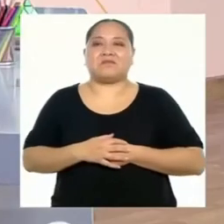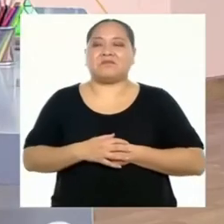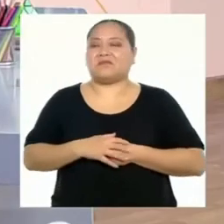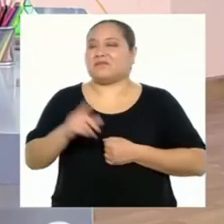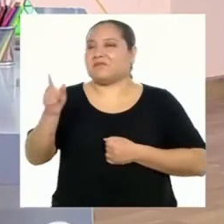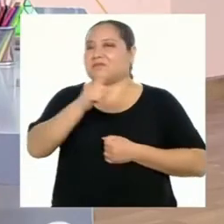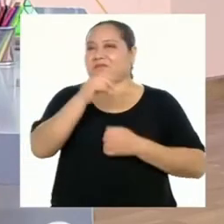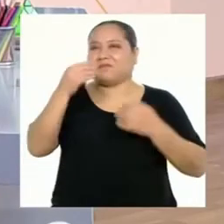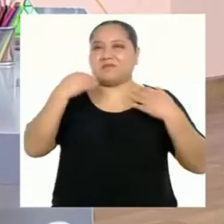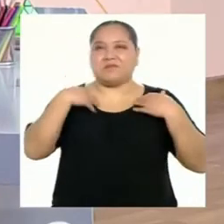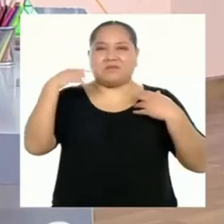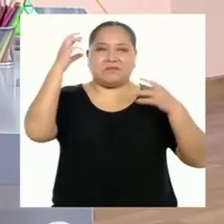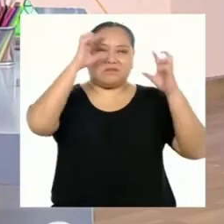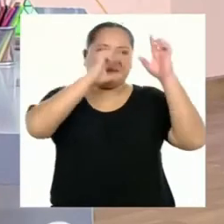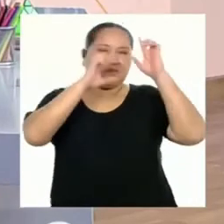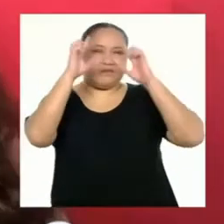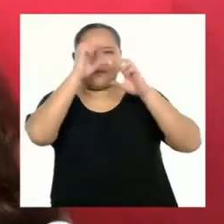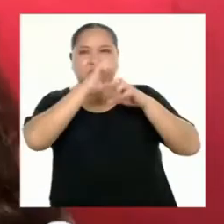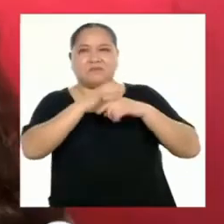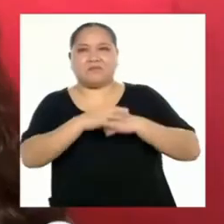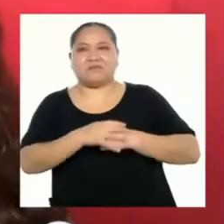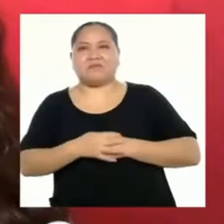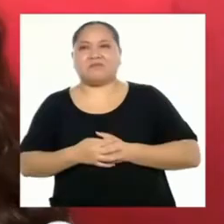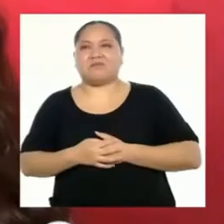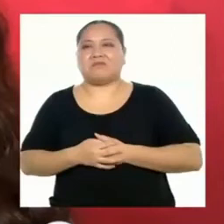¿A alguien le quedó alguna duda?